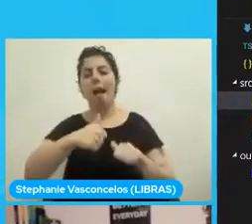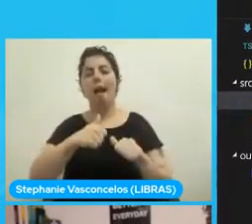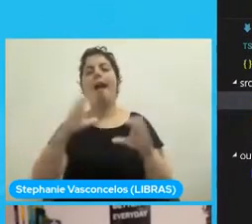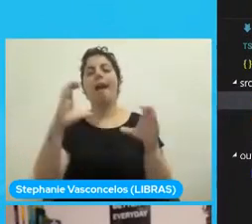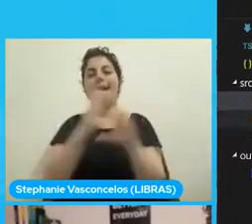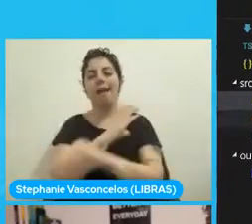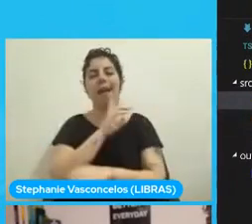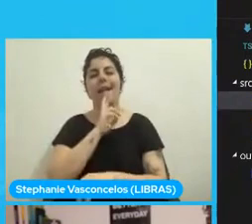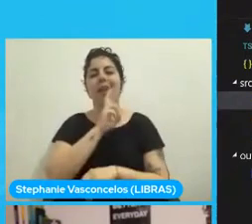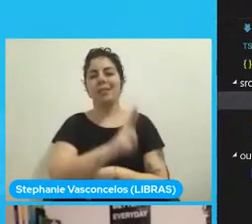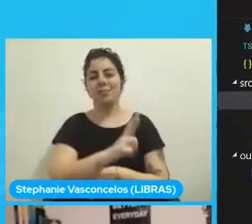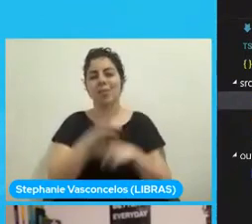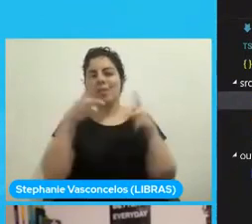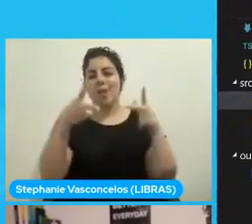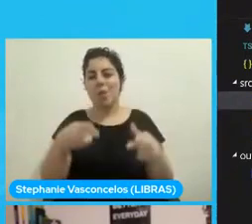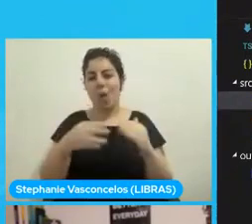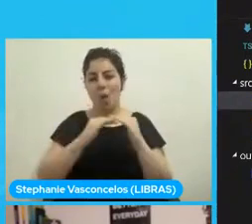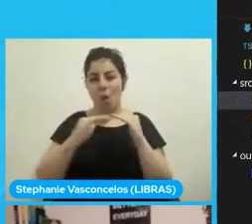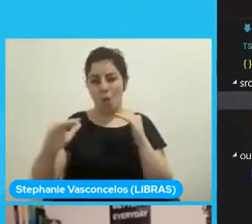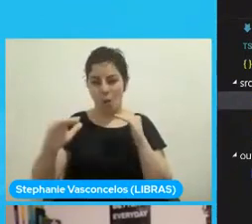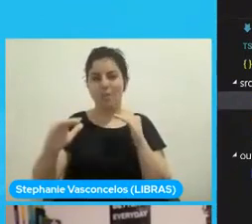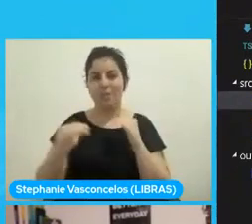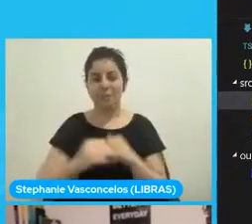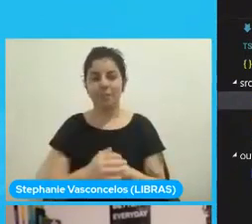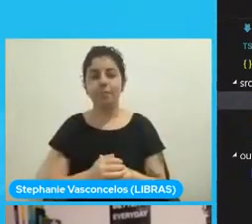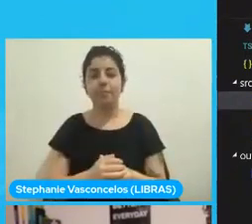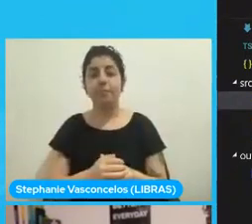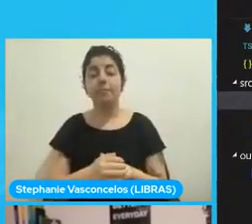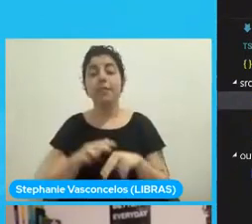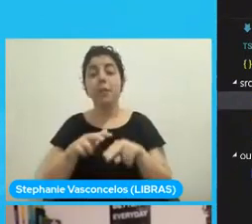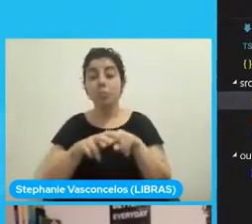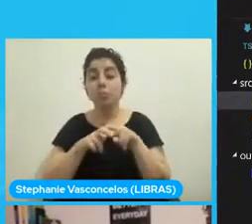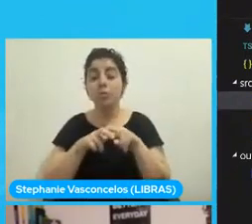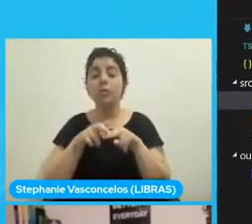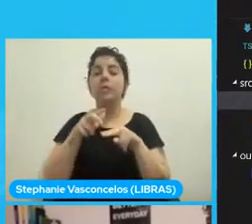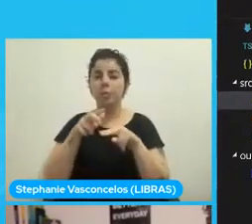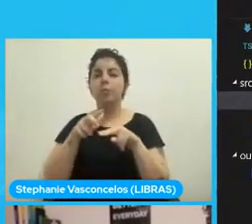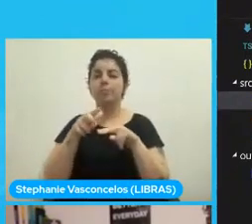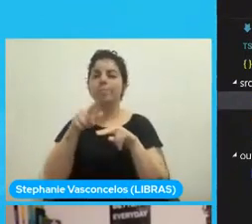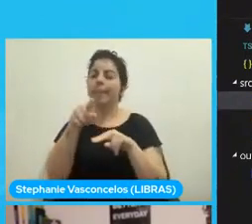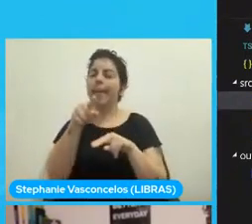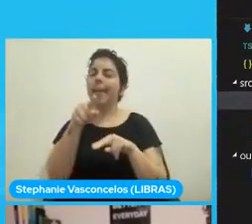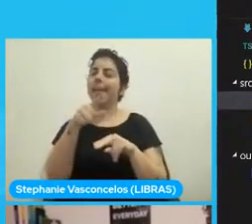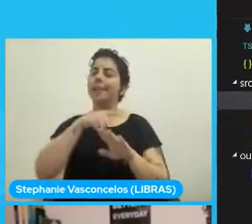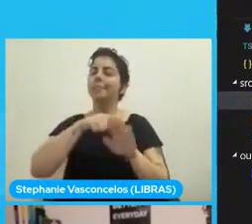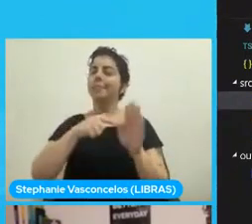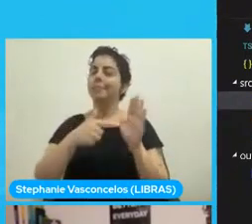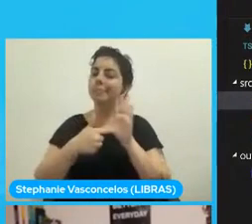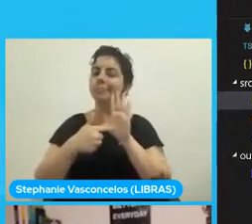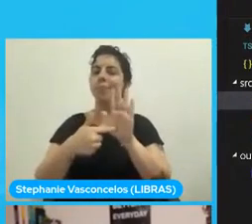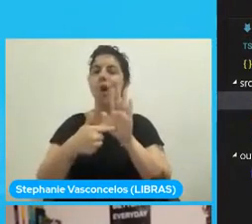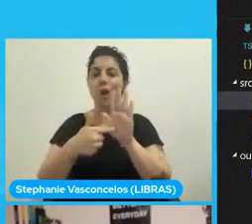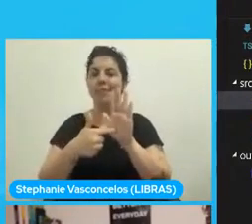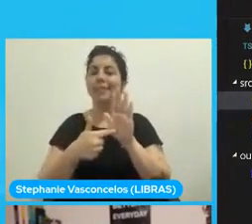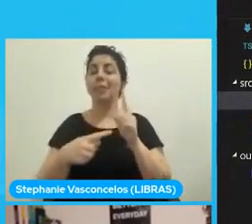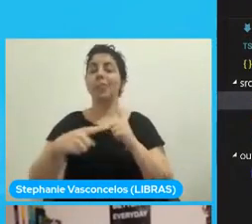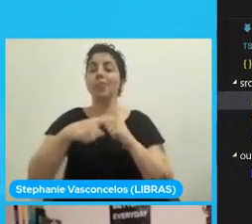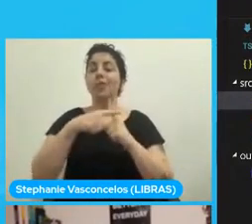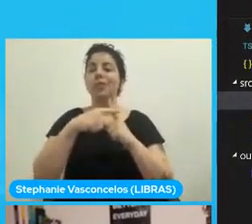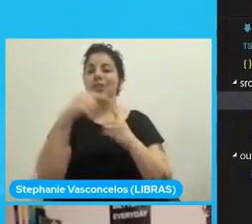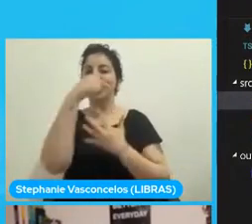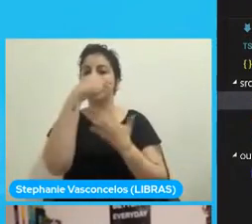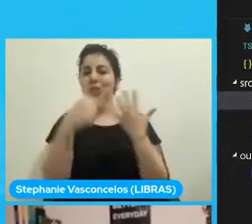resultante como una constante. Y de ahí es que viene el poder de los beneficios y el poder de